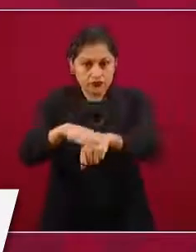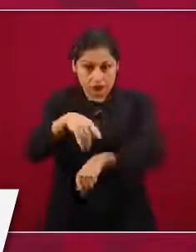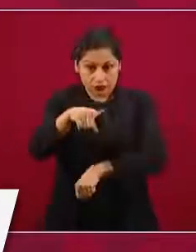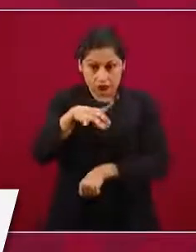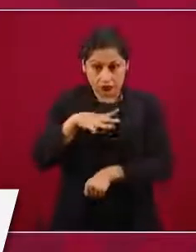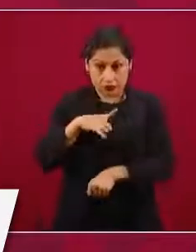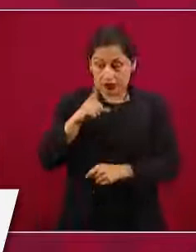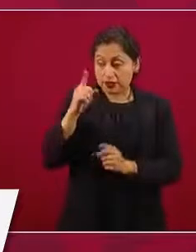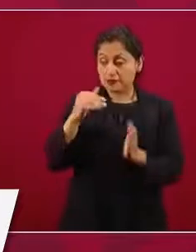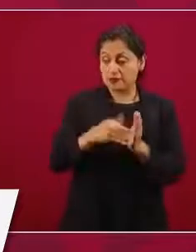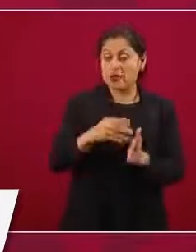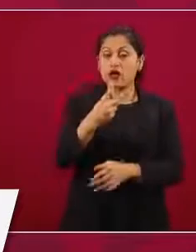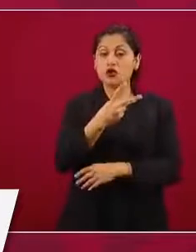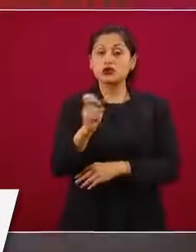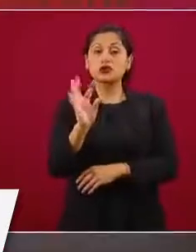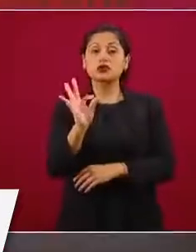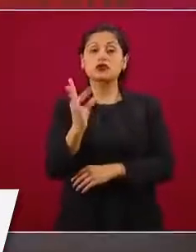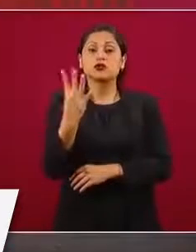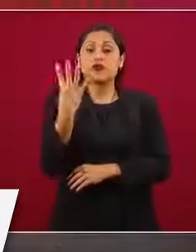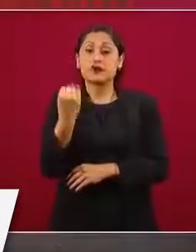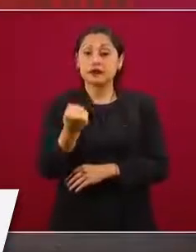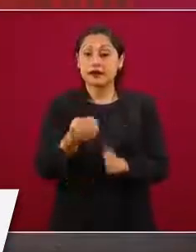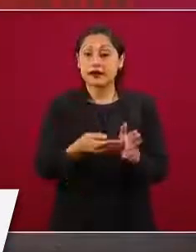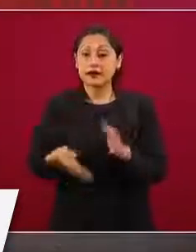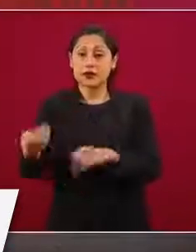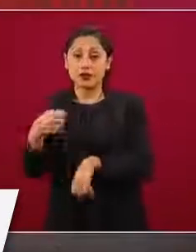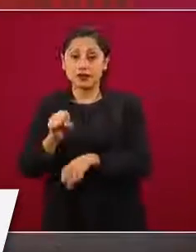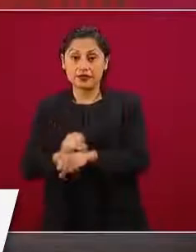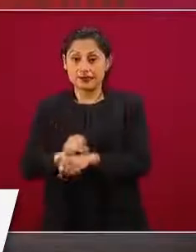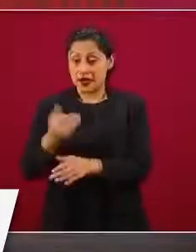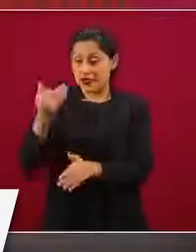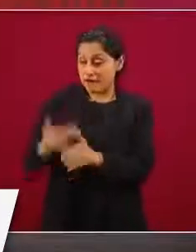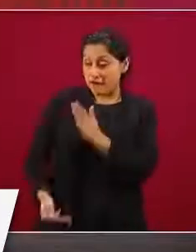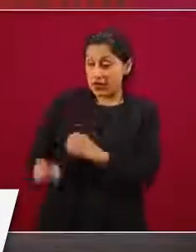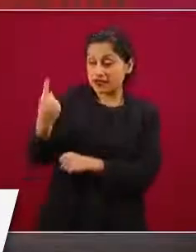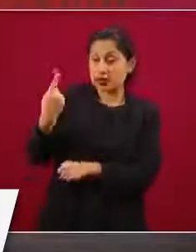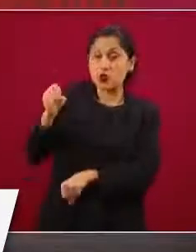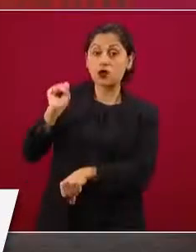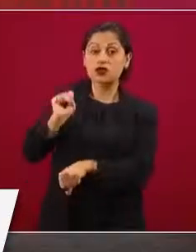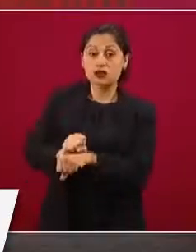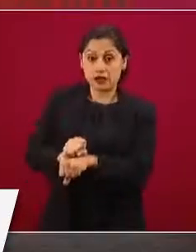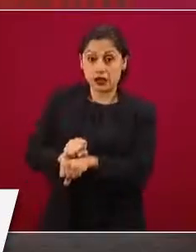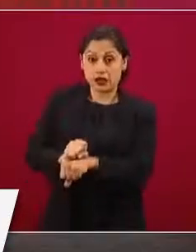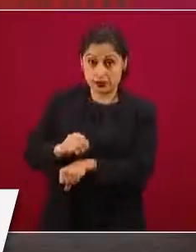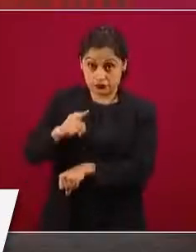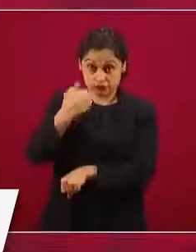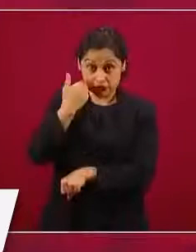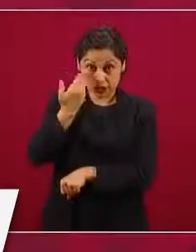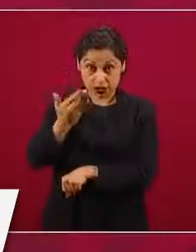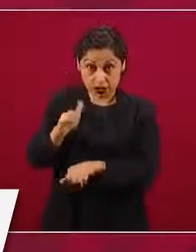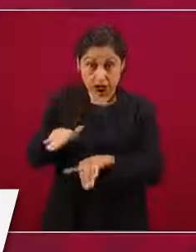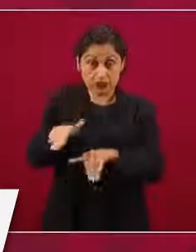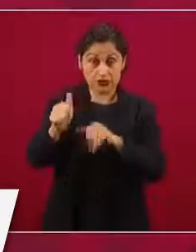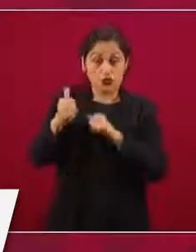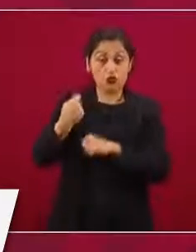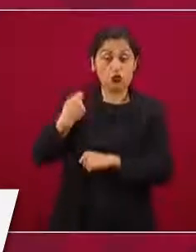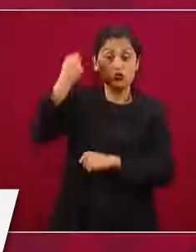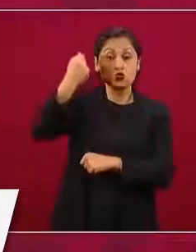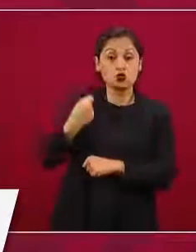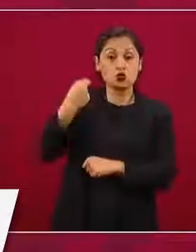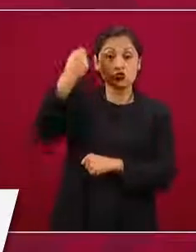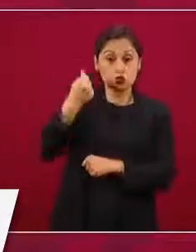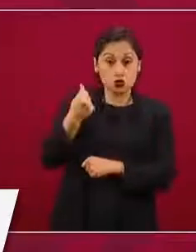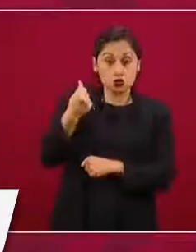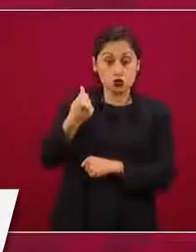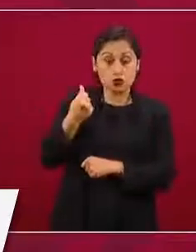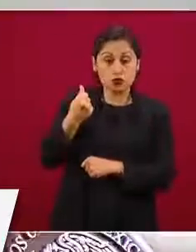cuarenta y nueve semanas, le falta una y se quiere retirar, opera lo que